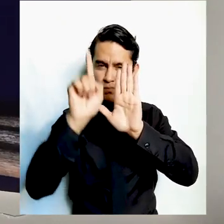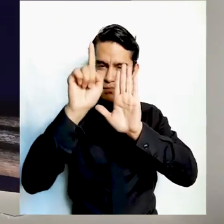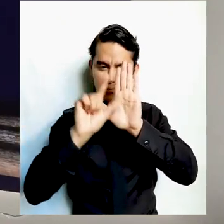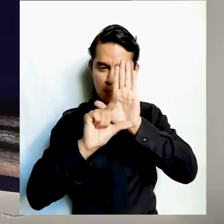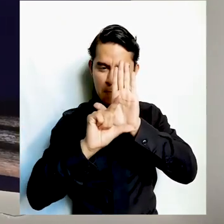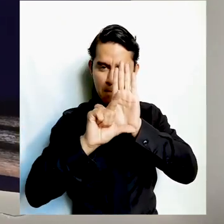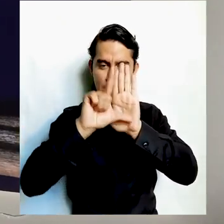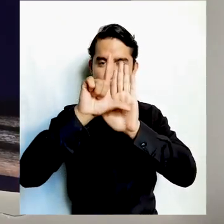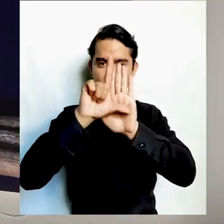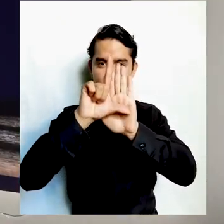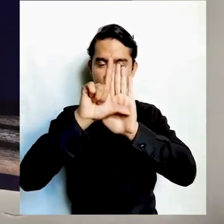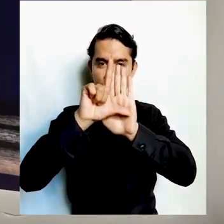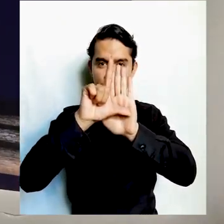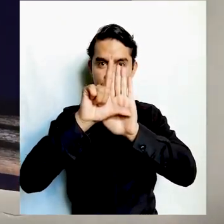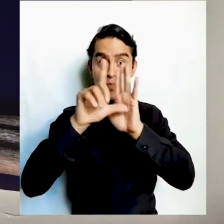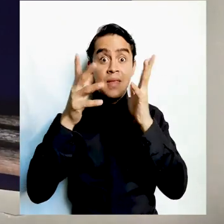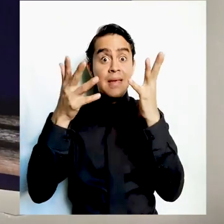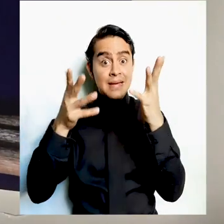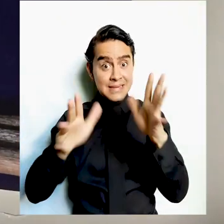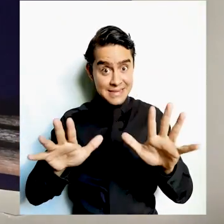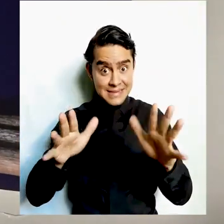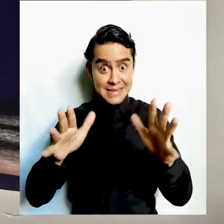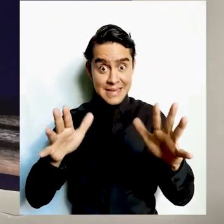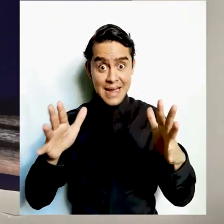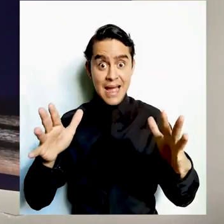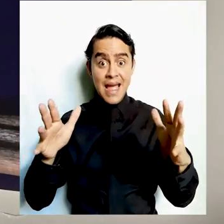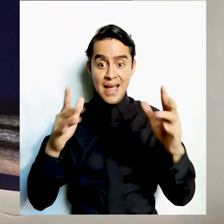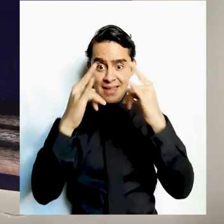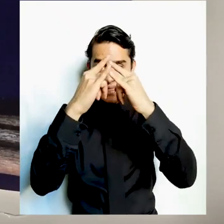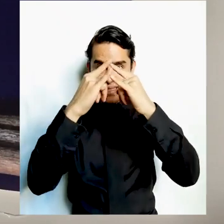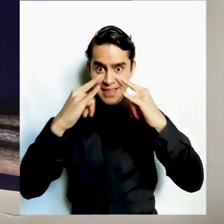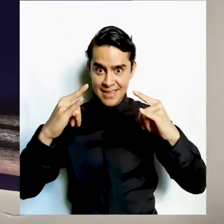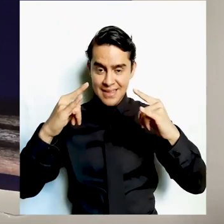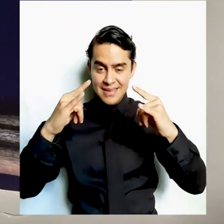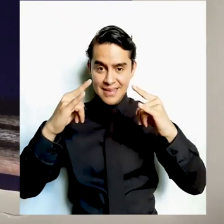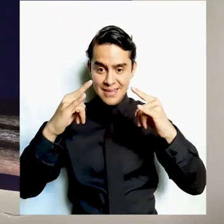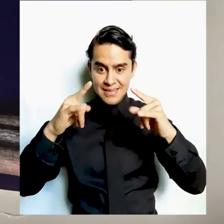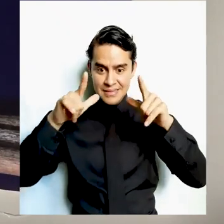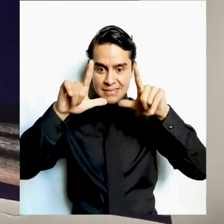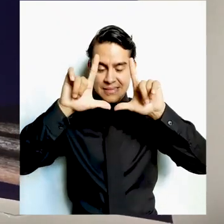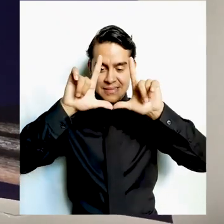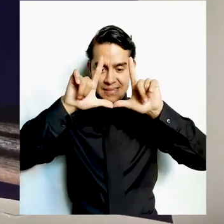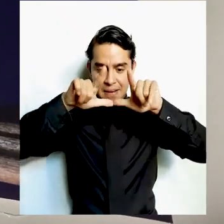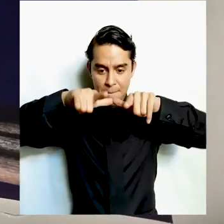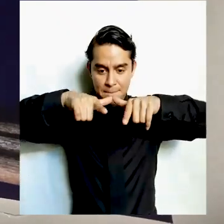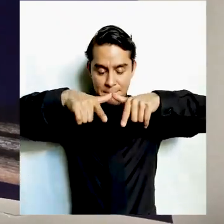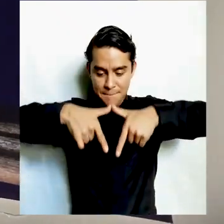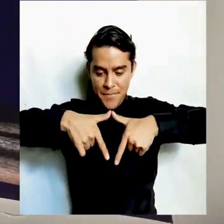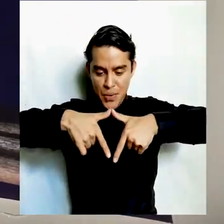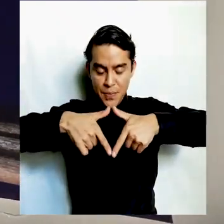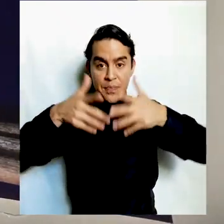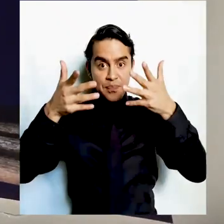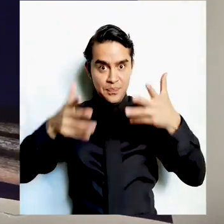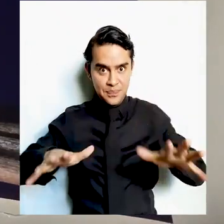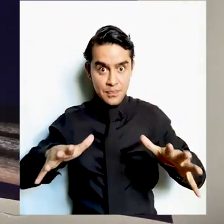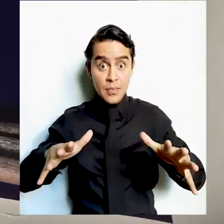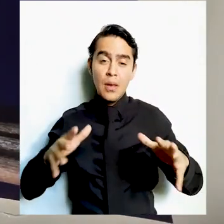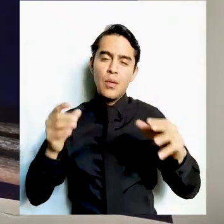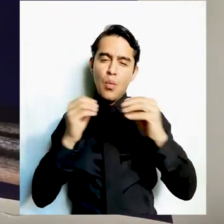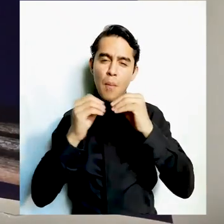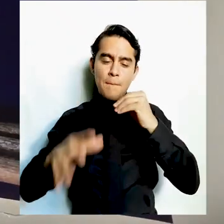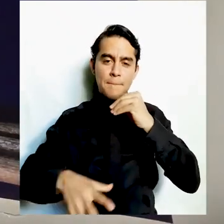Luego de haber pegado la tienda de campaña en la cartulina, le pondré estas tres ramitas para